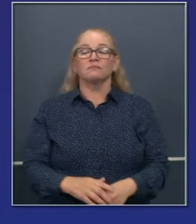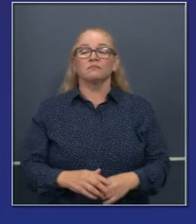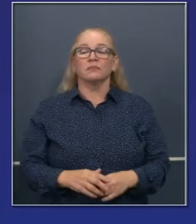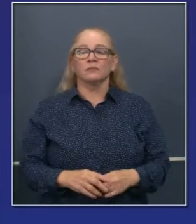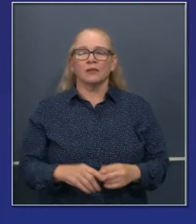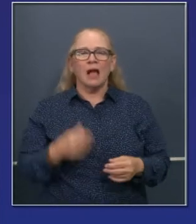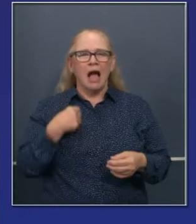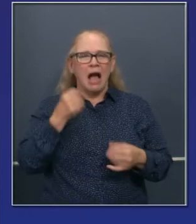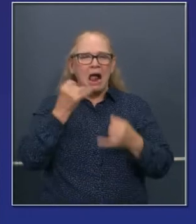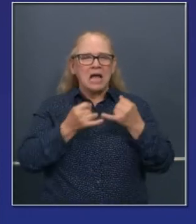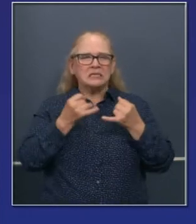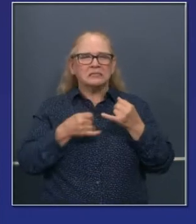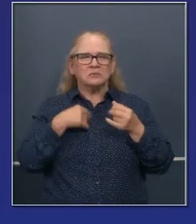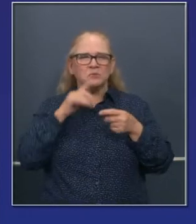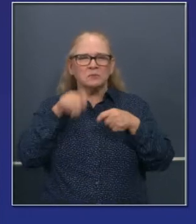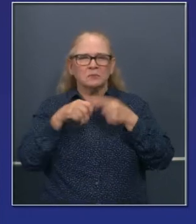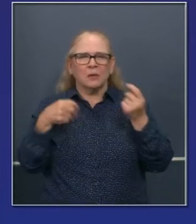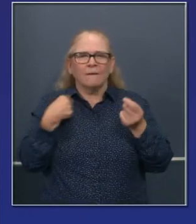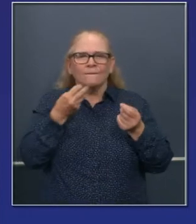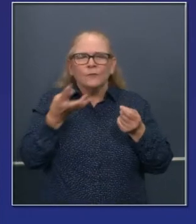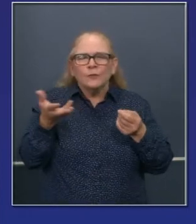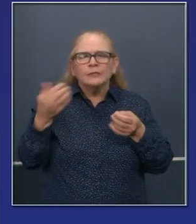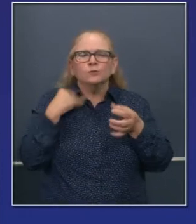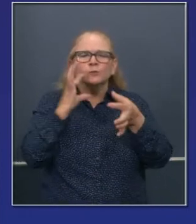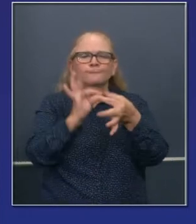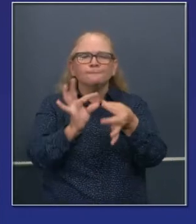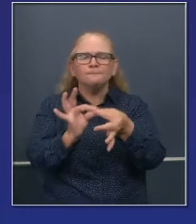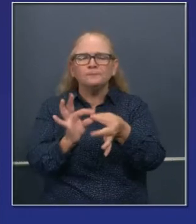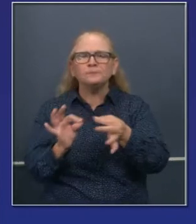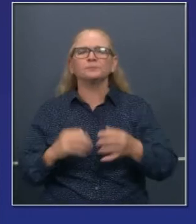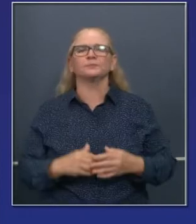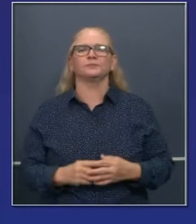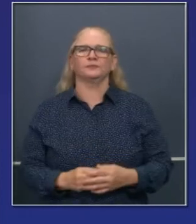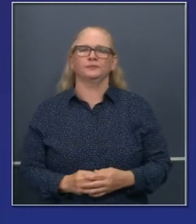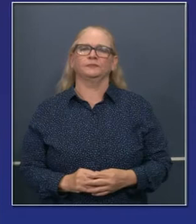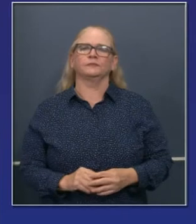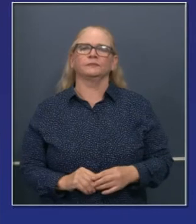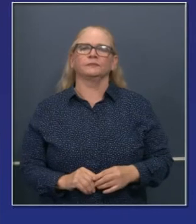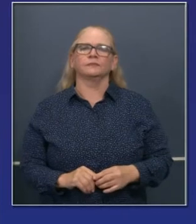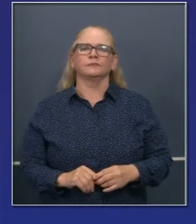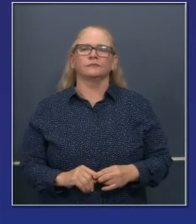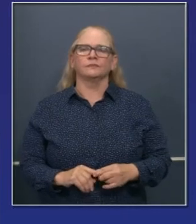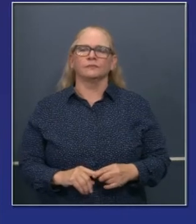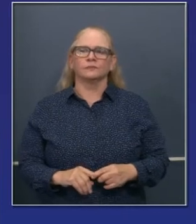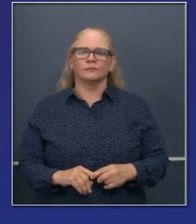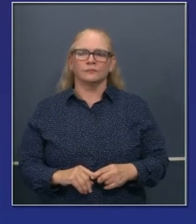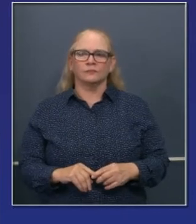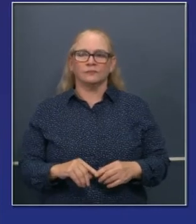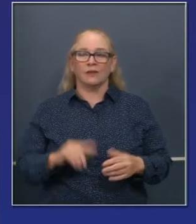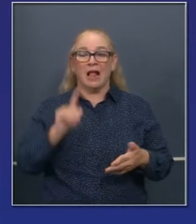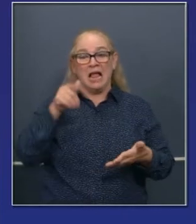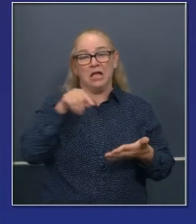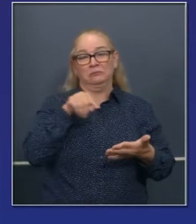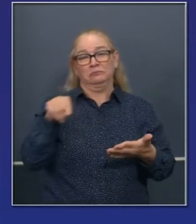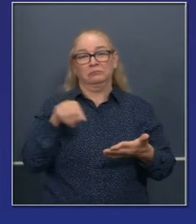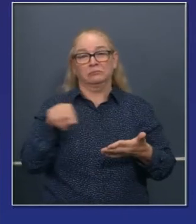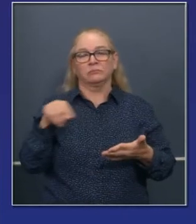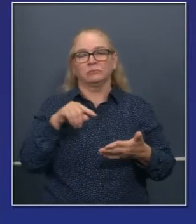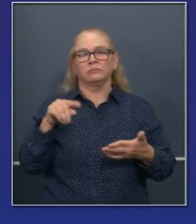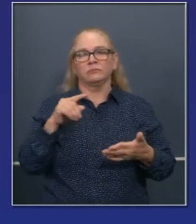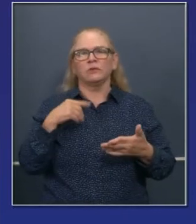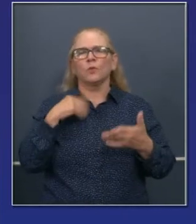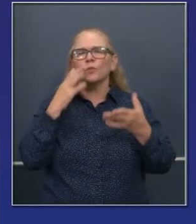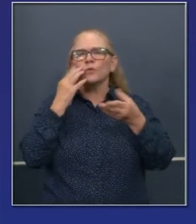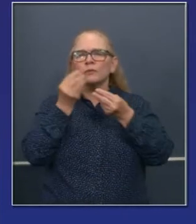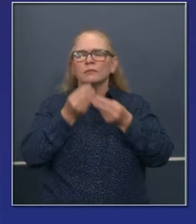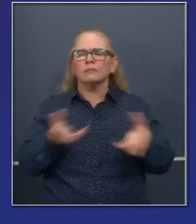más que quiero mencionar en la data de hoy, después responderemos preguntas. Esta semana vamos a estar presentando un plan